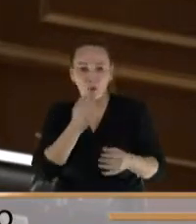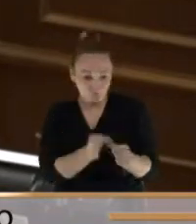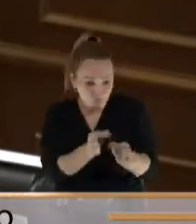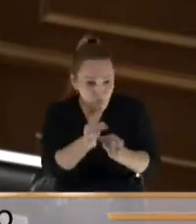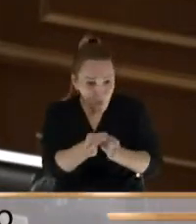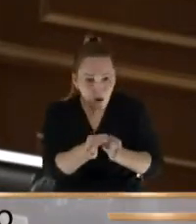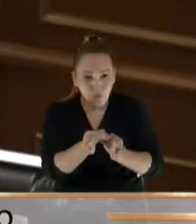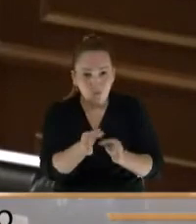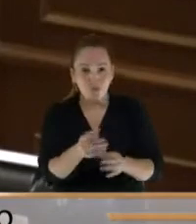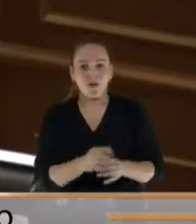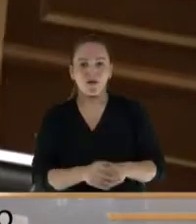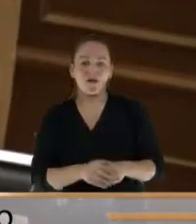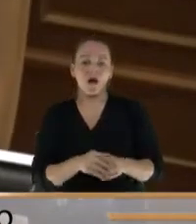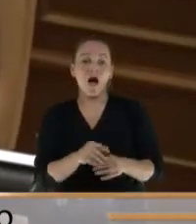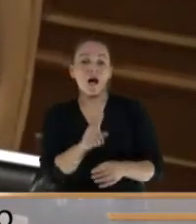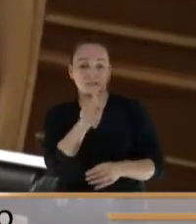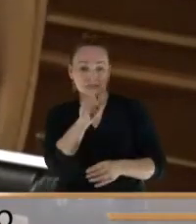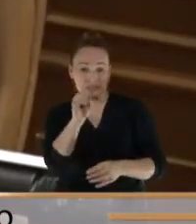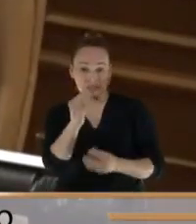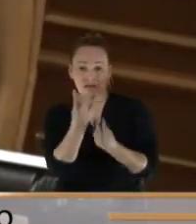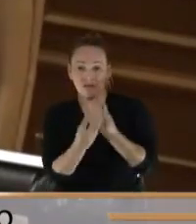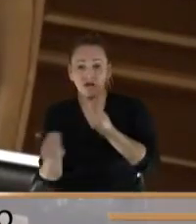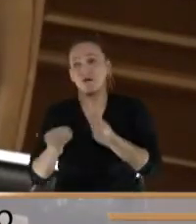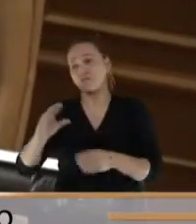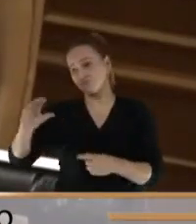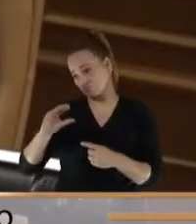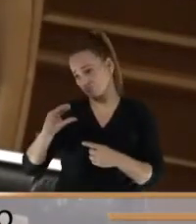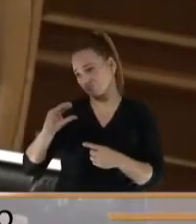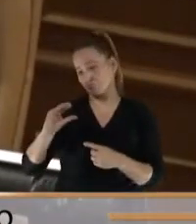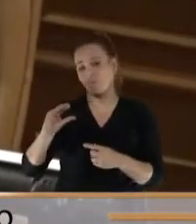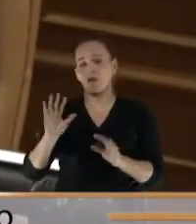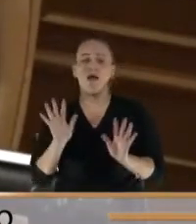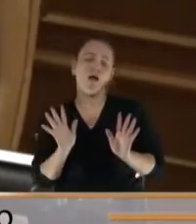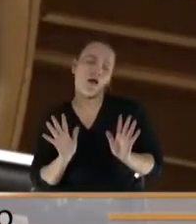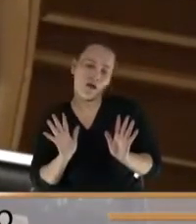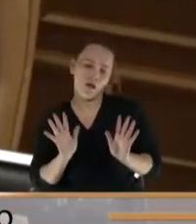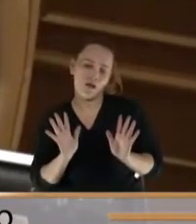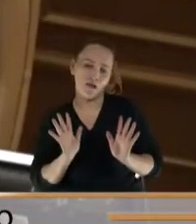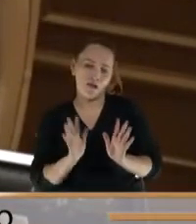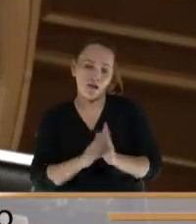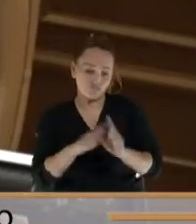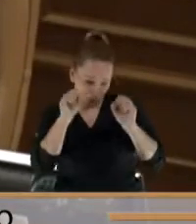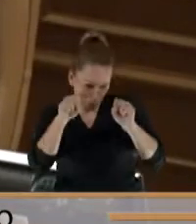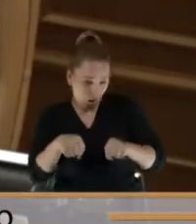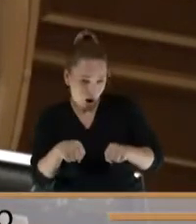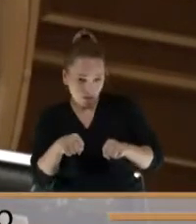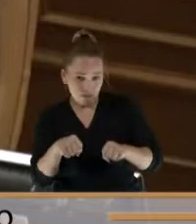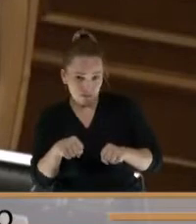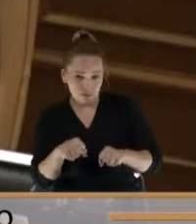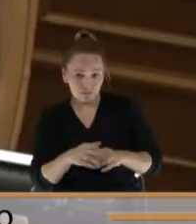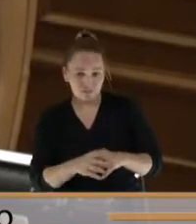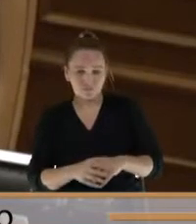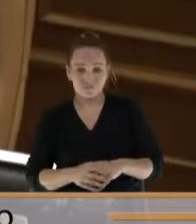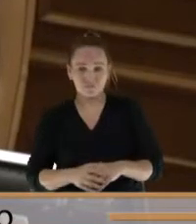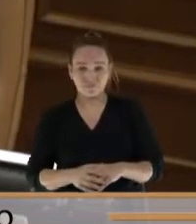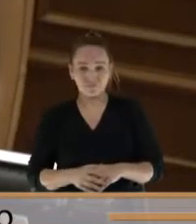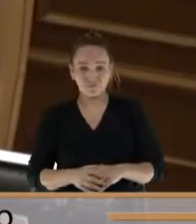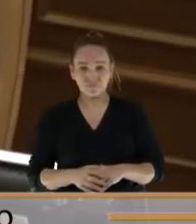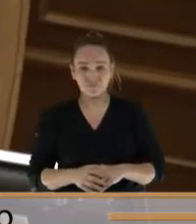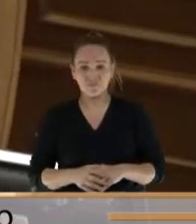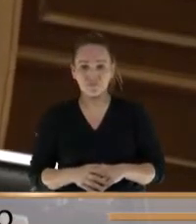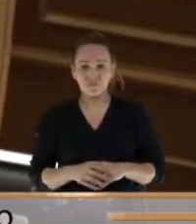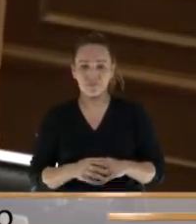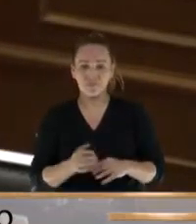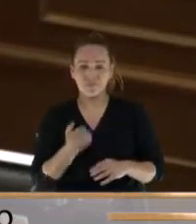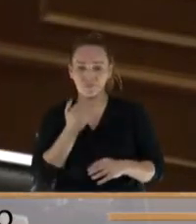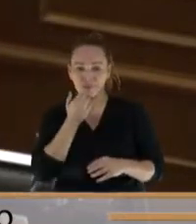porque como son de esta categoría y ganan tan poquito hay que permitirles que usen las uñas como a los gaticos